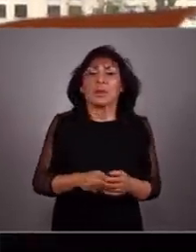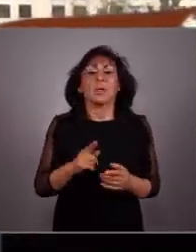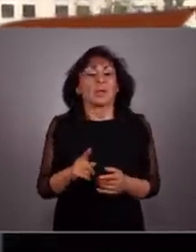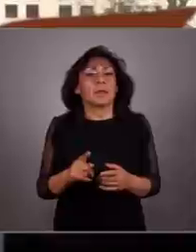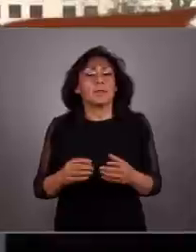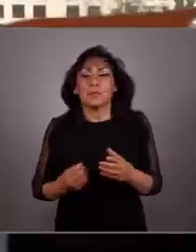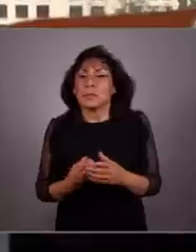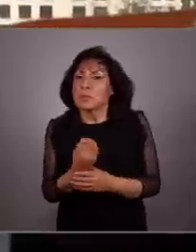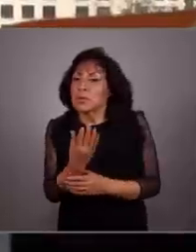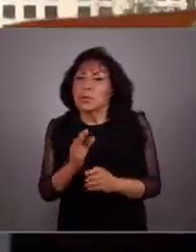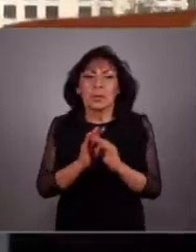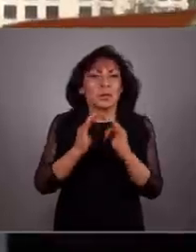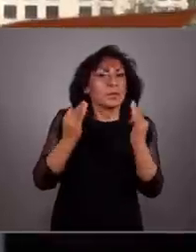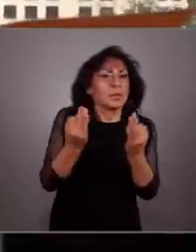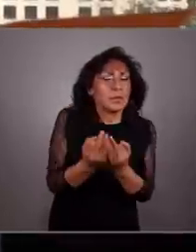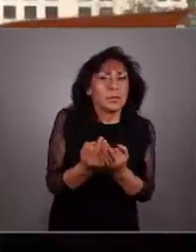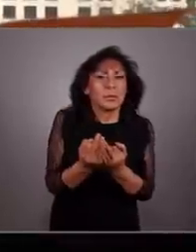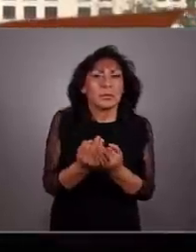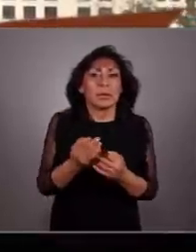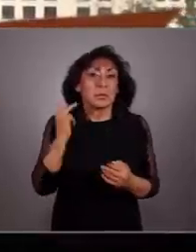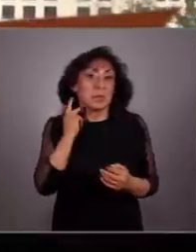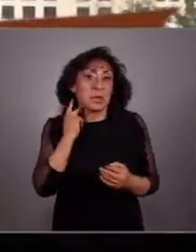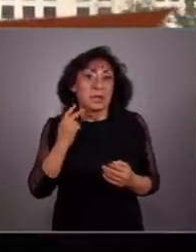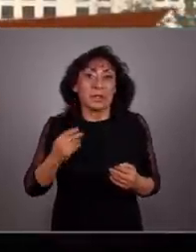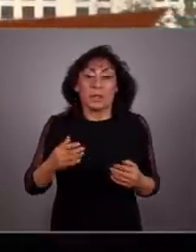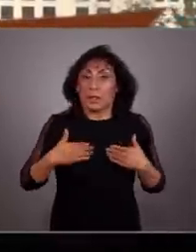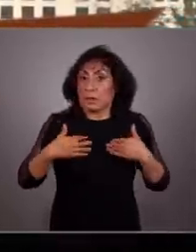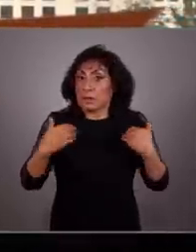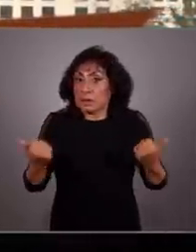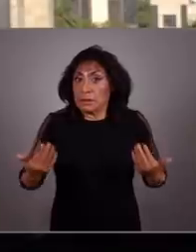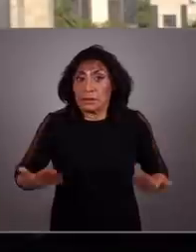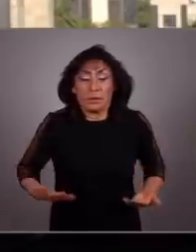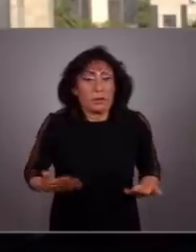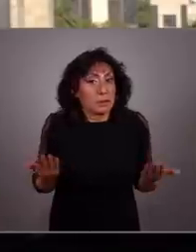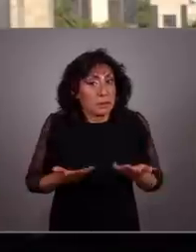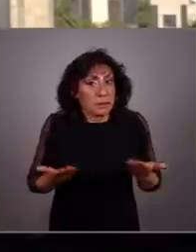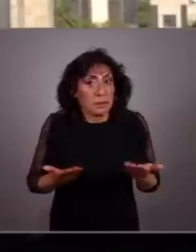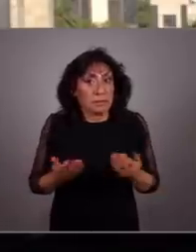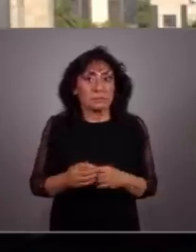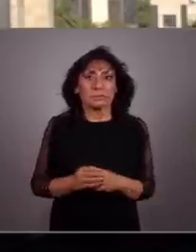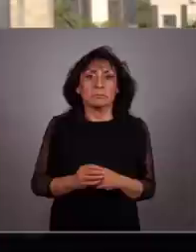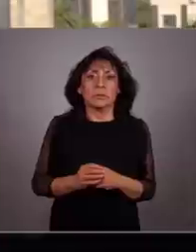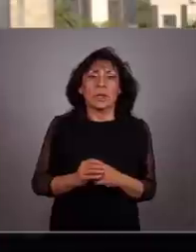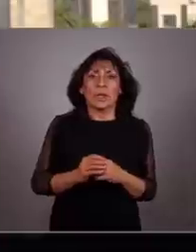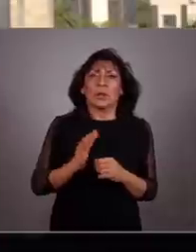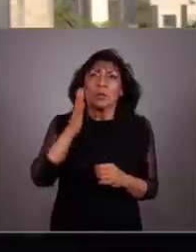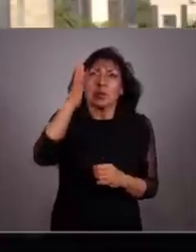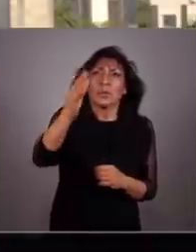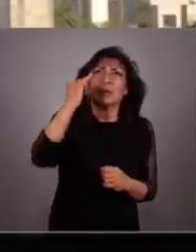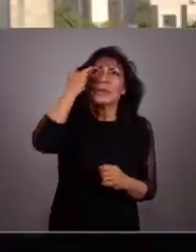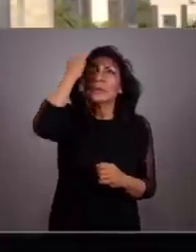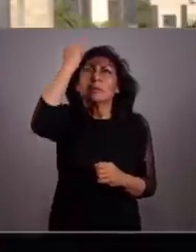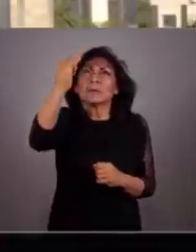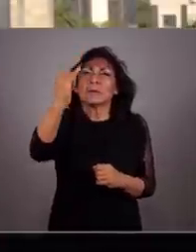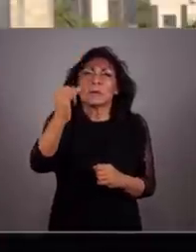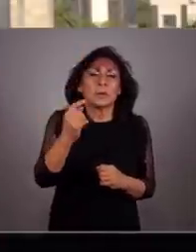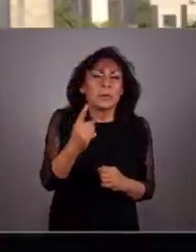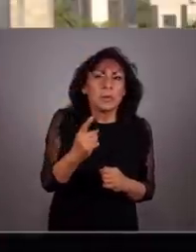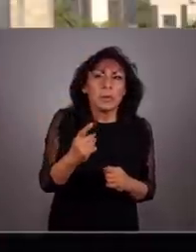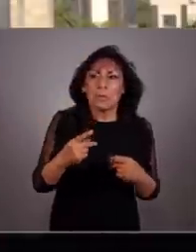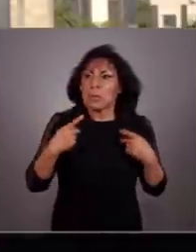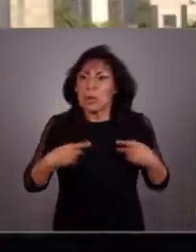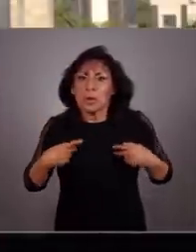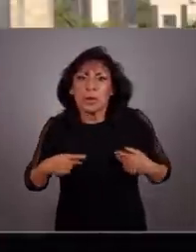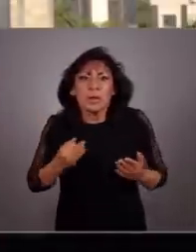diseñar, sobre todo, nuevas formas de entender y hacer la política. El futuro que imaginamos es uno donde